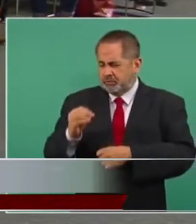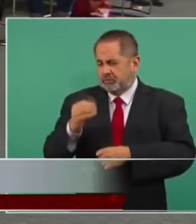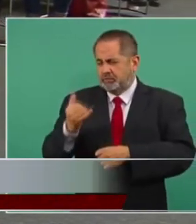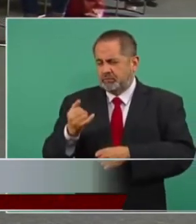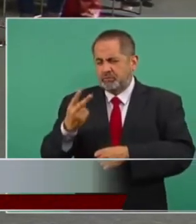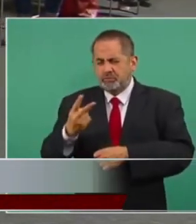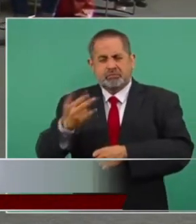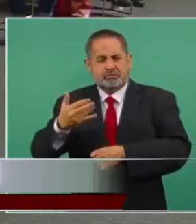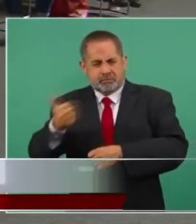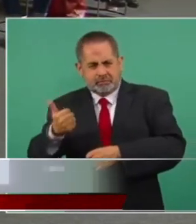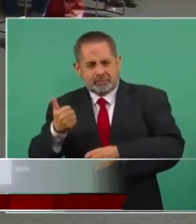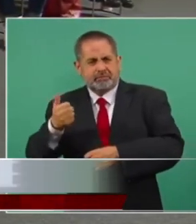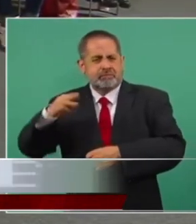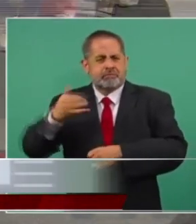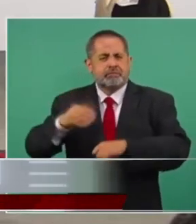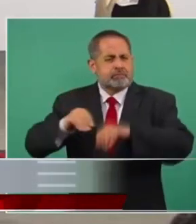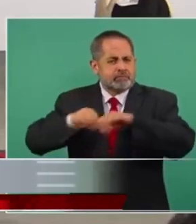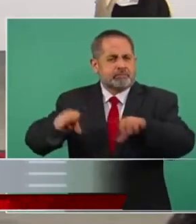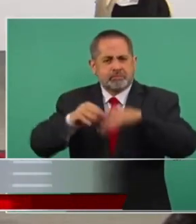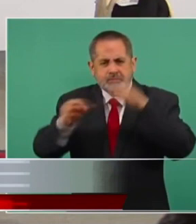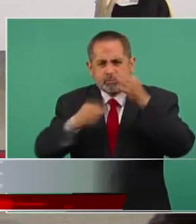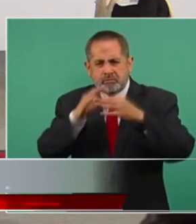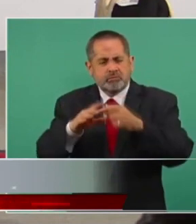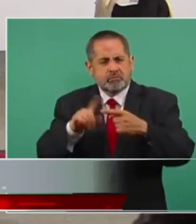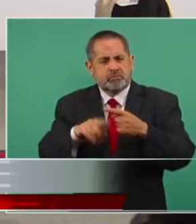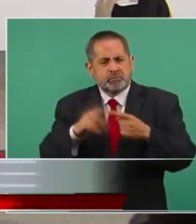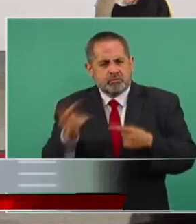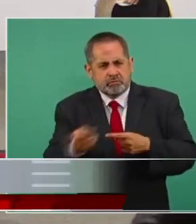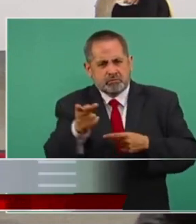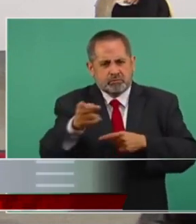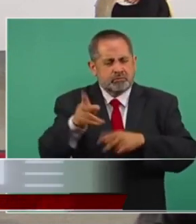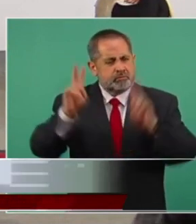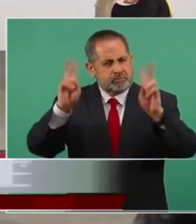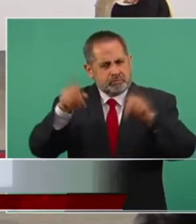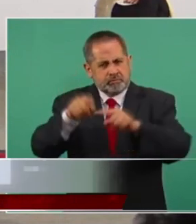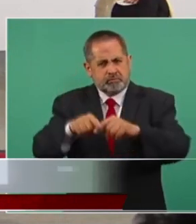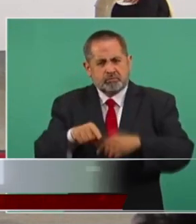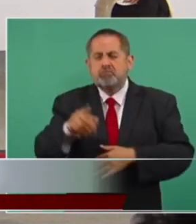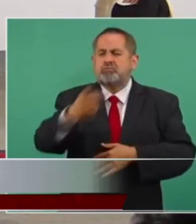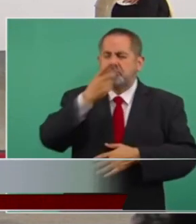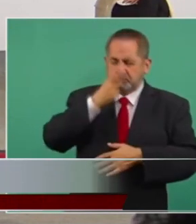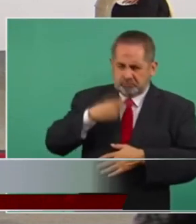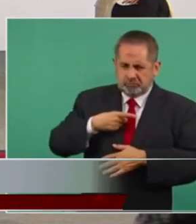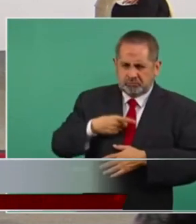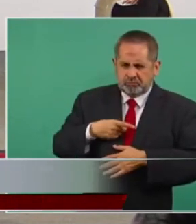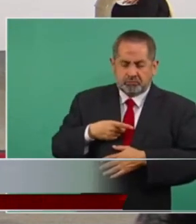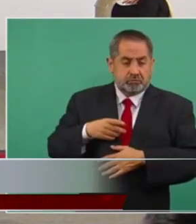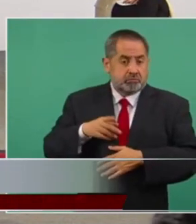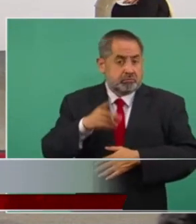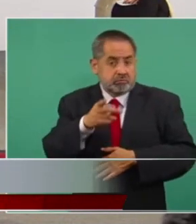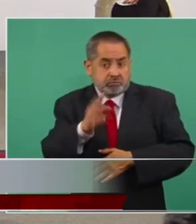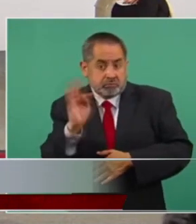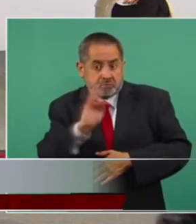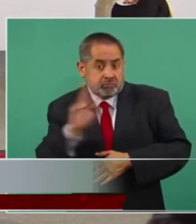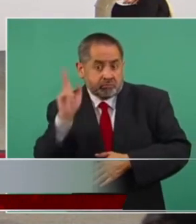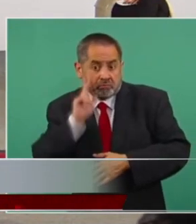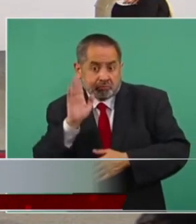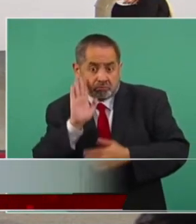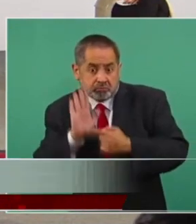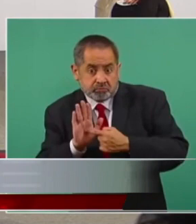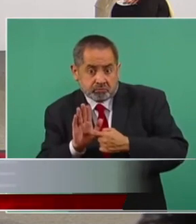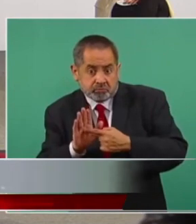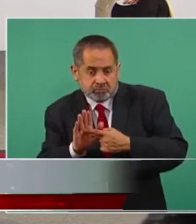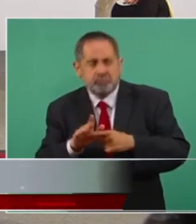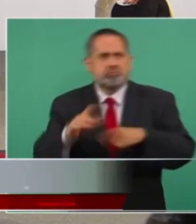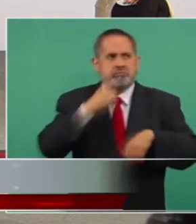vine a la conferencia mañanera a preguntarle sobre este tema usted me dijo que de comprobarse esto se enviaría una nota